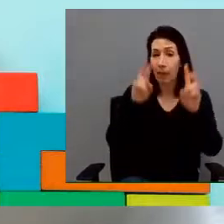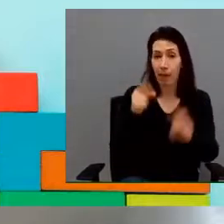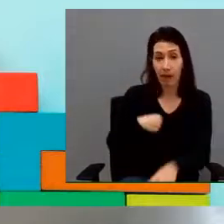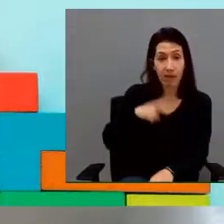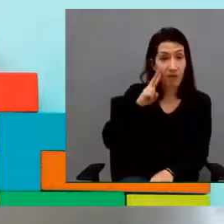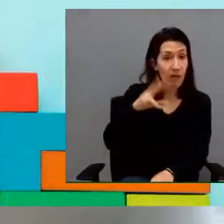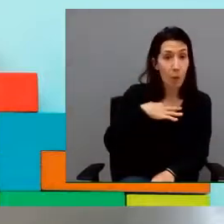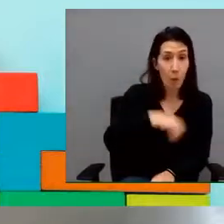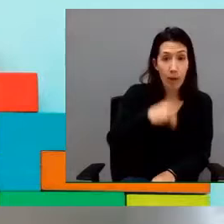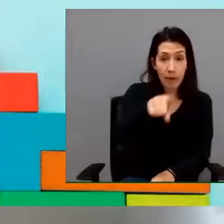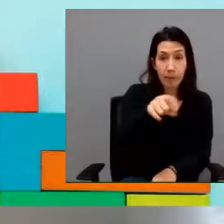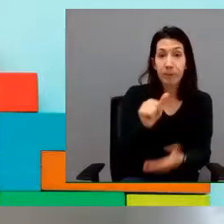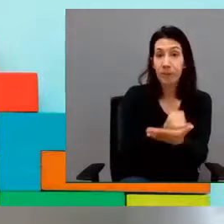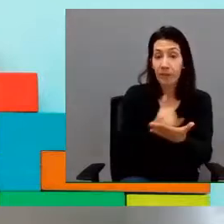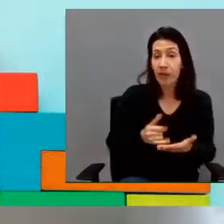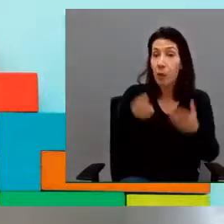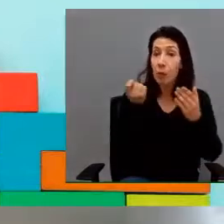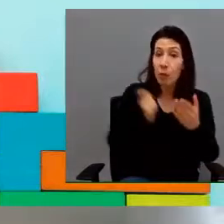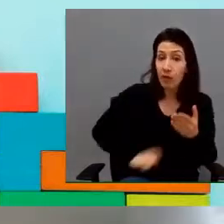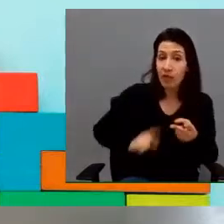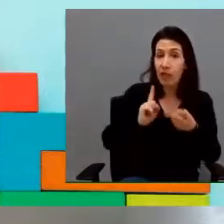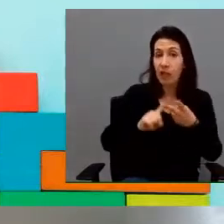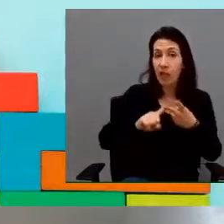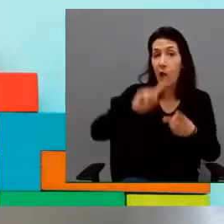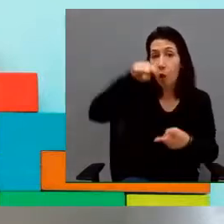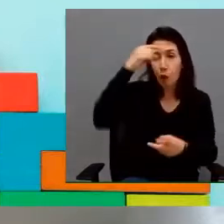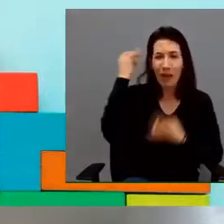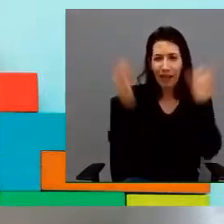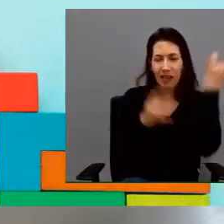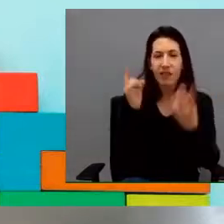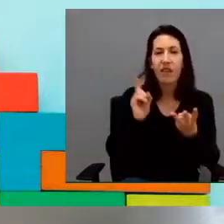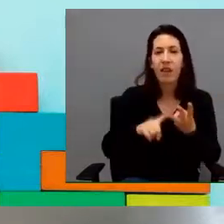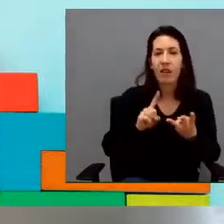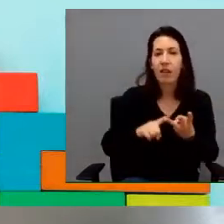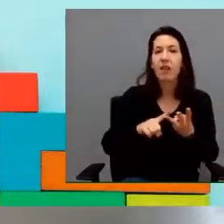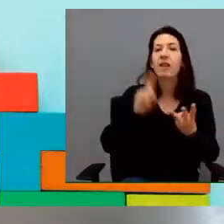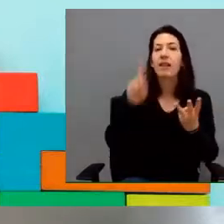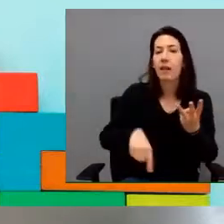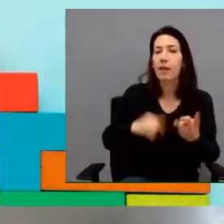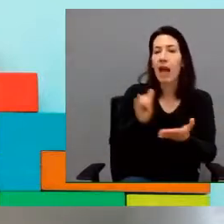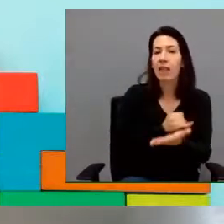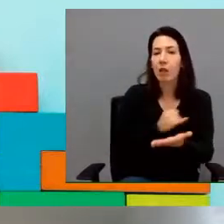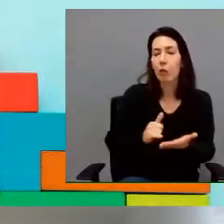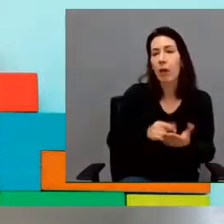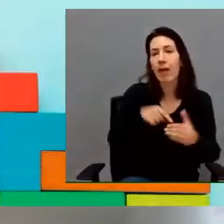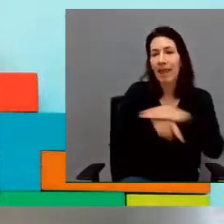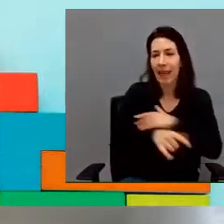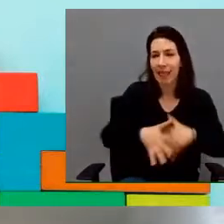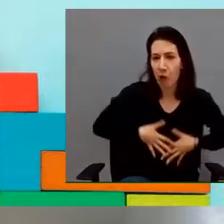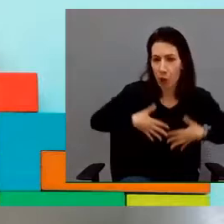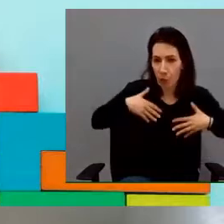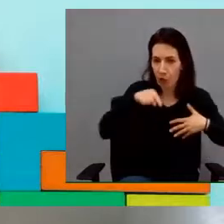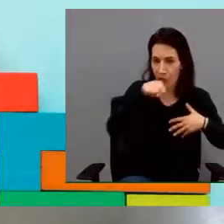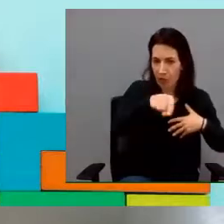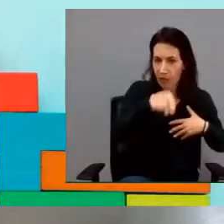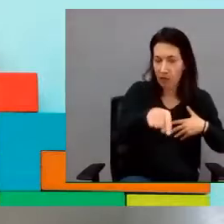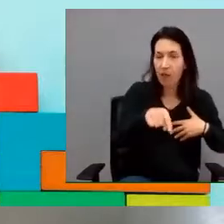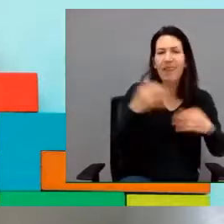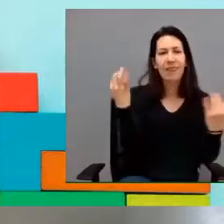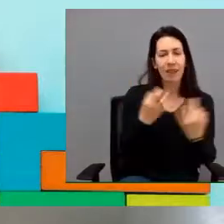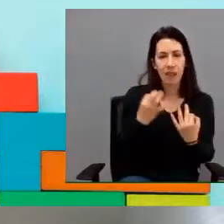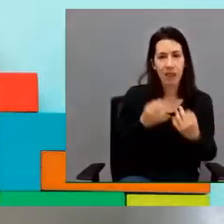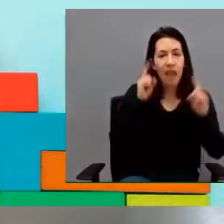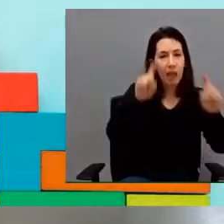profesional, módulo de cultura y creatividad y módulo de gestión emocional. Argadini es educación emocional a través de la